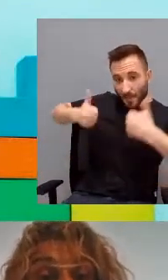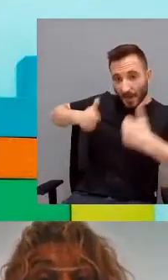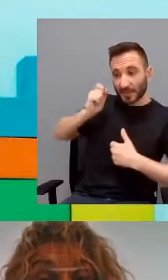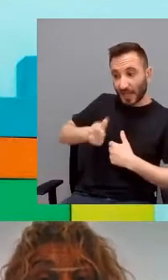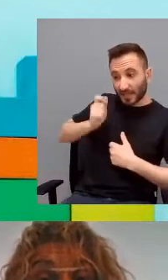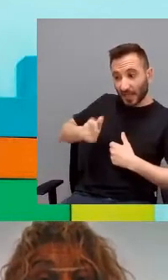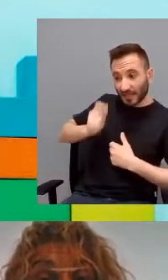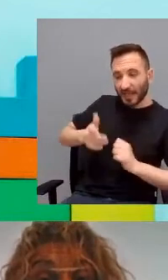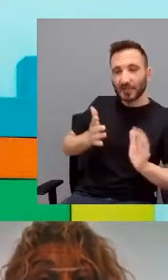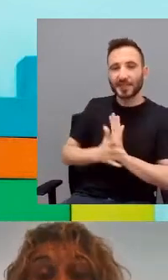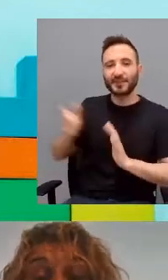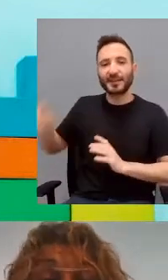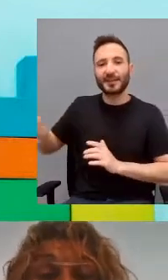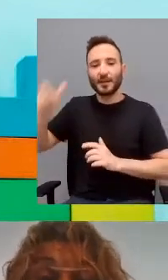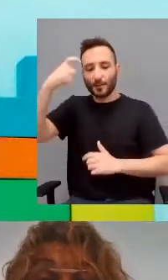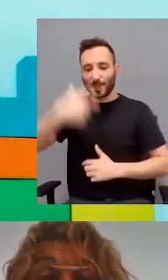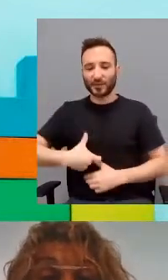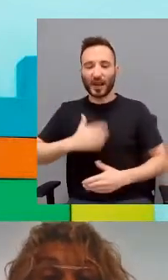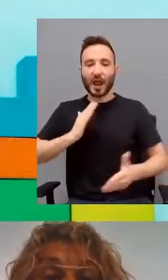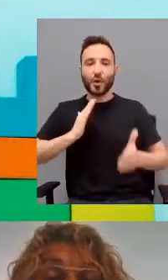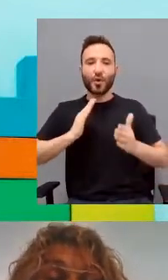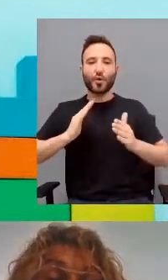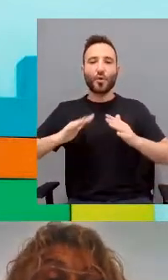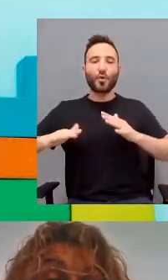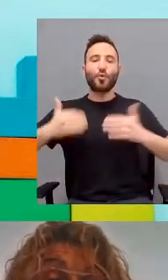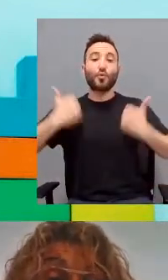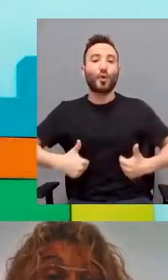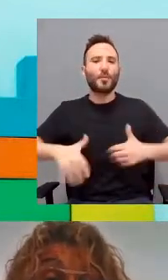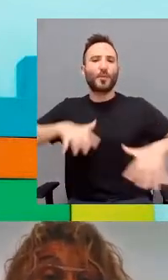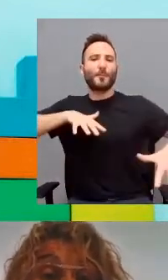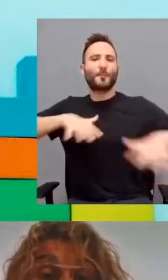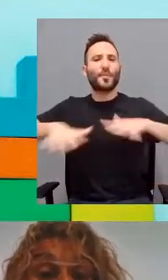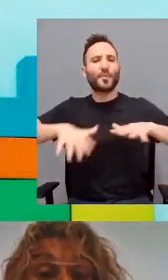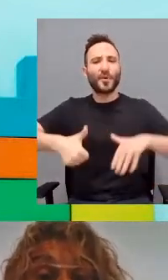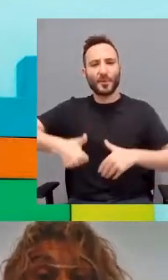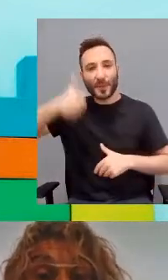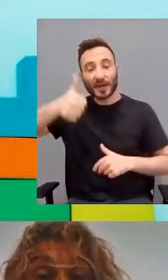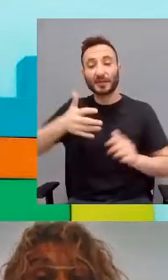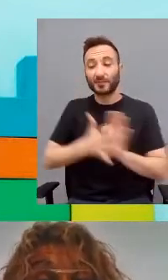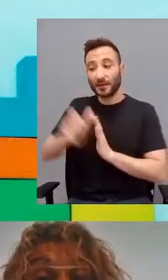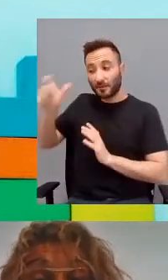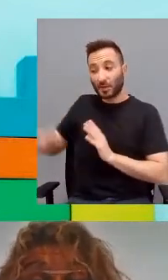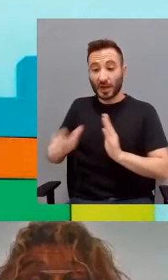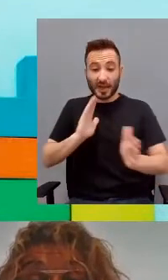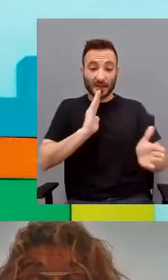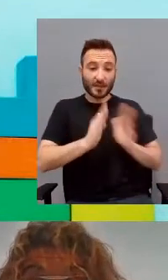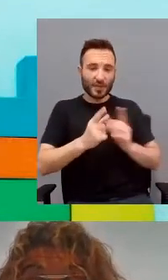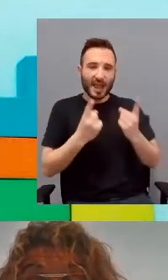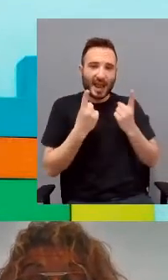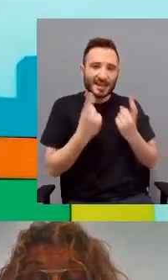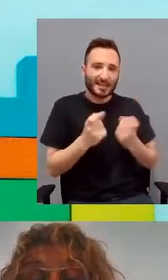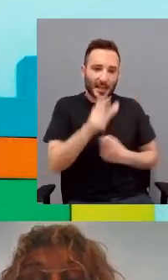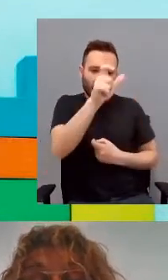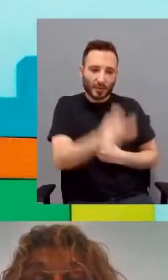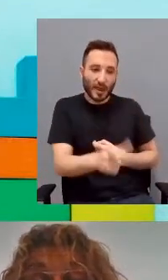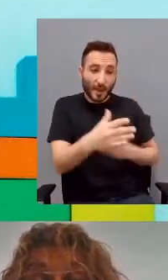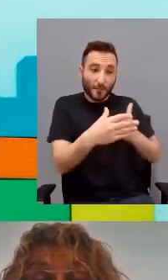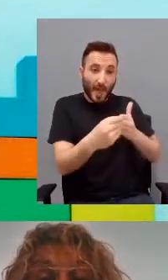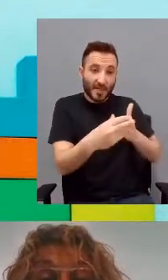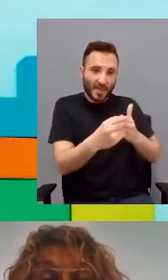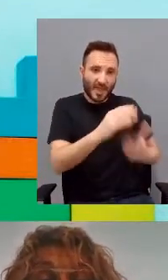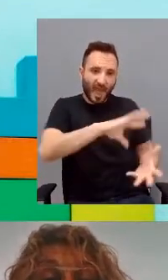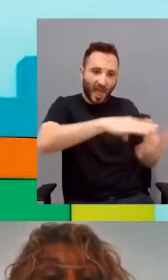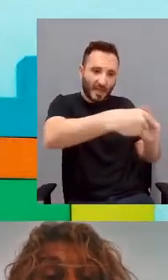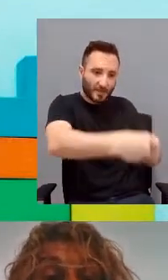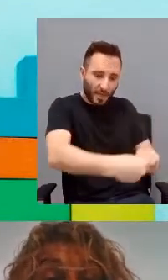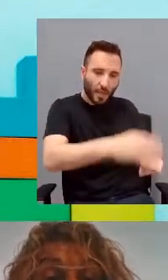frecuencia, más activación fisiológica presenta el terapeuta. Entonces, ¿qué pasa? Que el terapeuta debe adaptarse a las particularidades del paciente